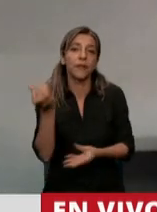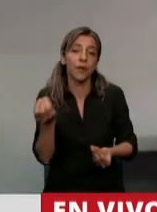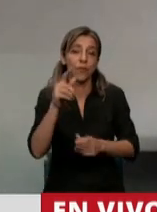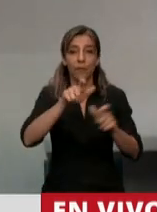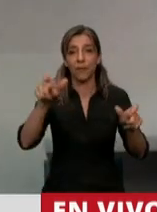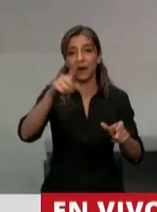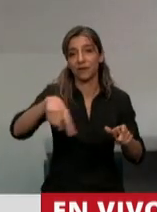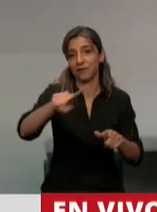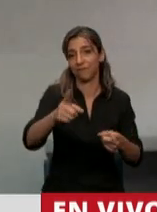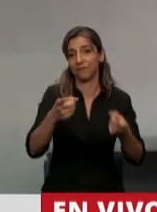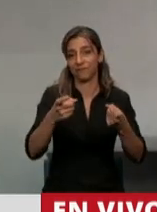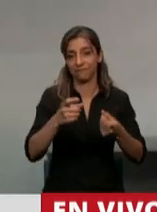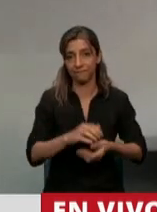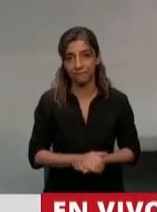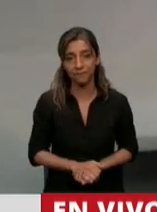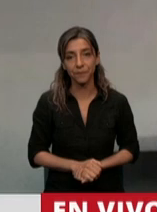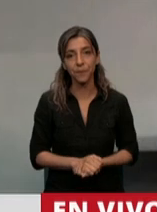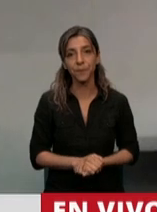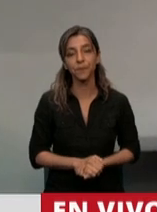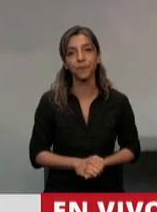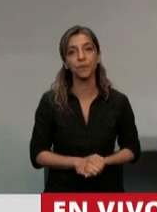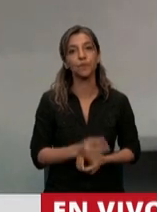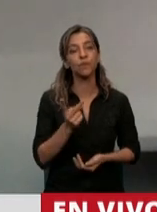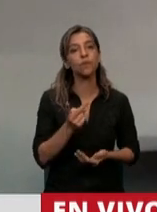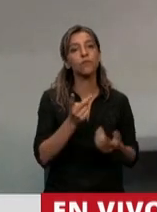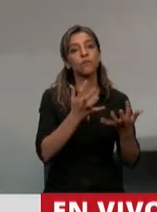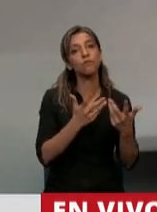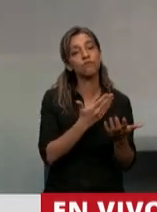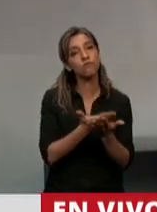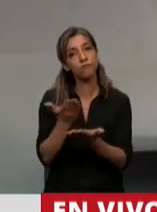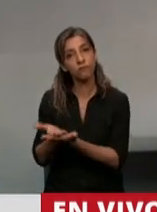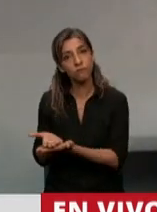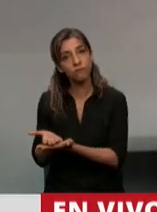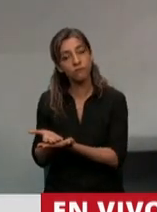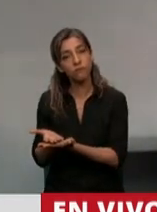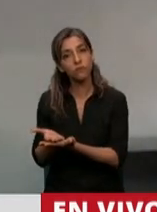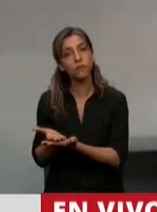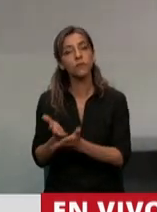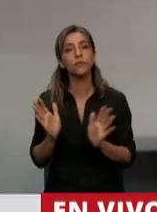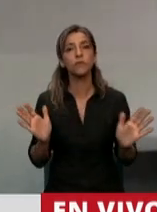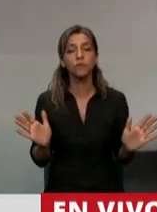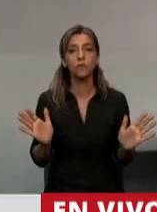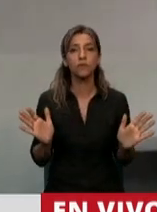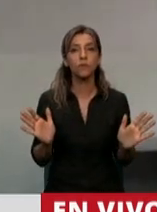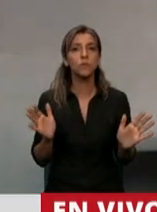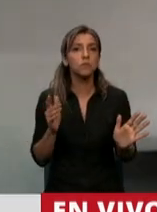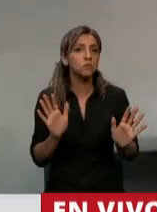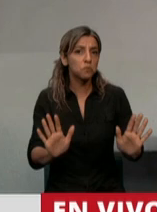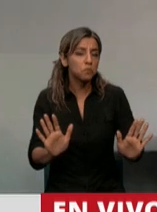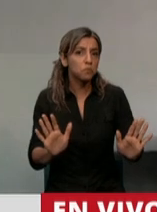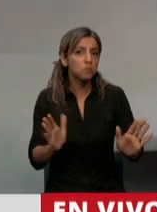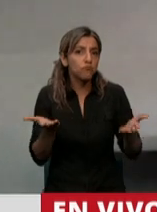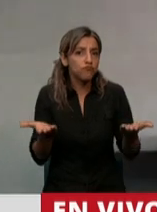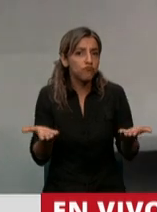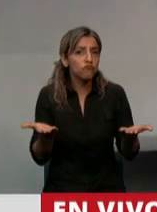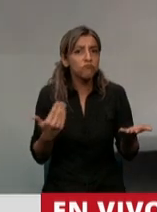argentinos. Estos proyectos que incluyan, sin ninguna duda, son concomitantes, diría yo, con lo que hace